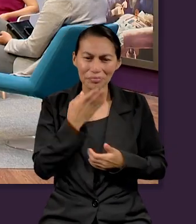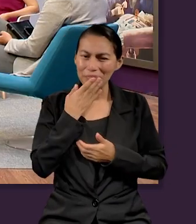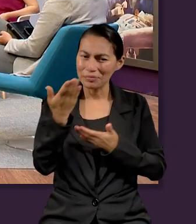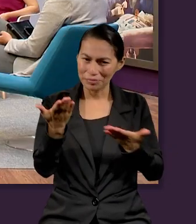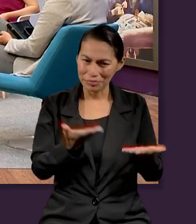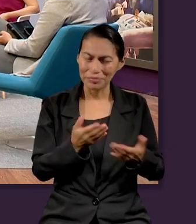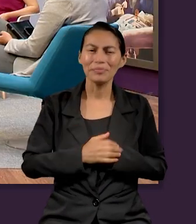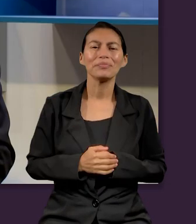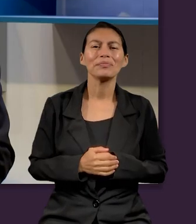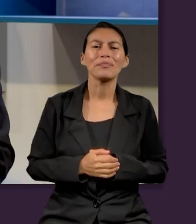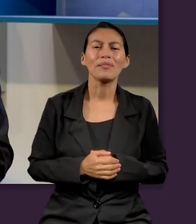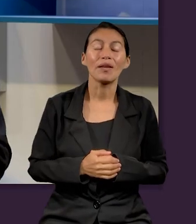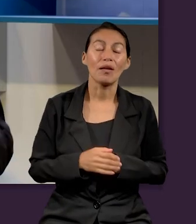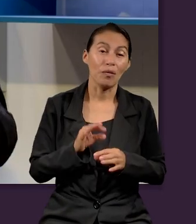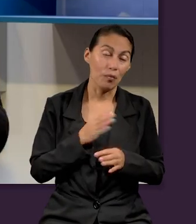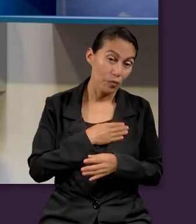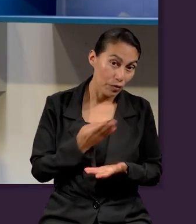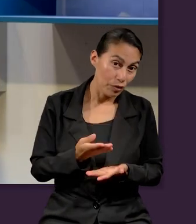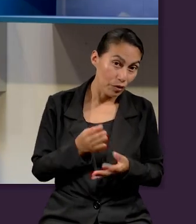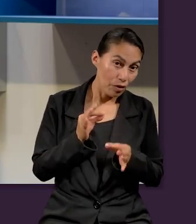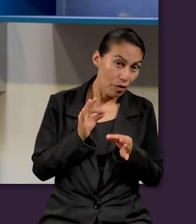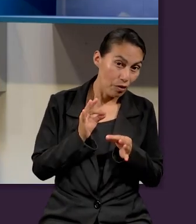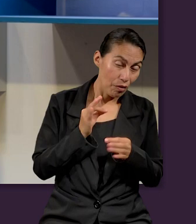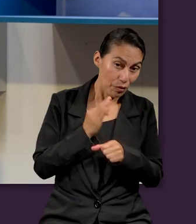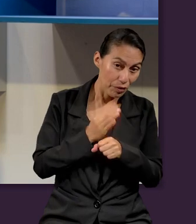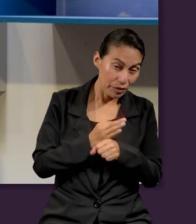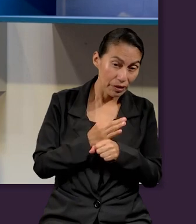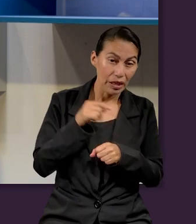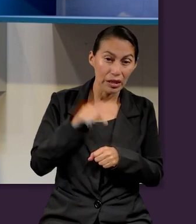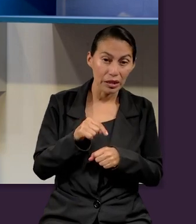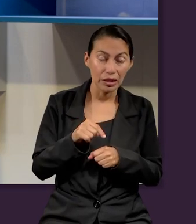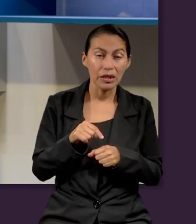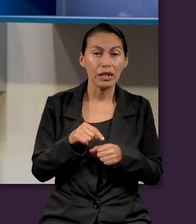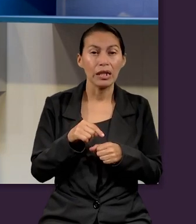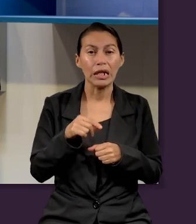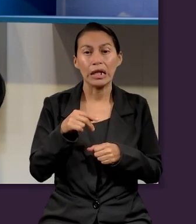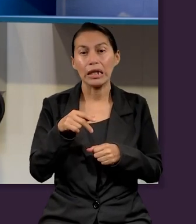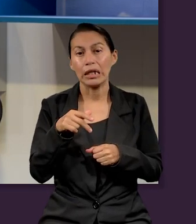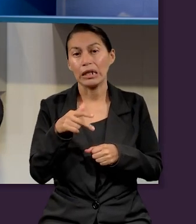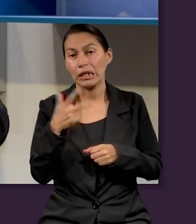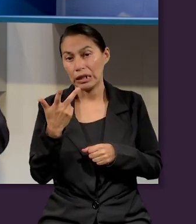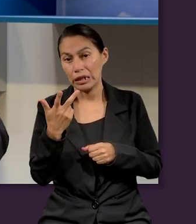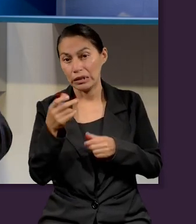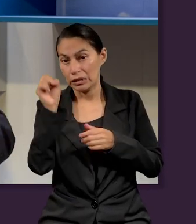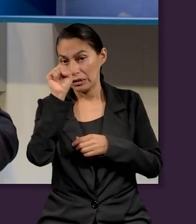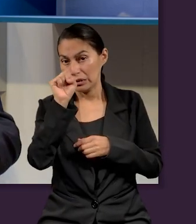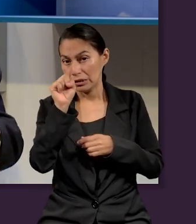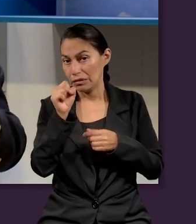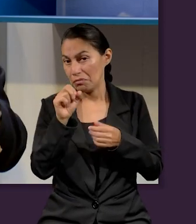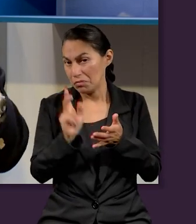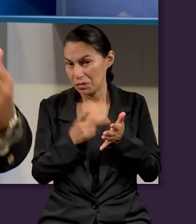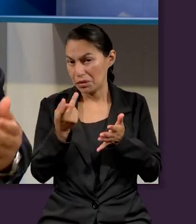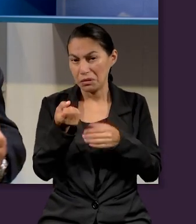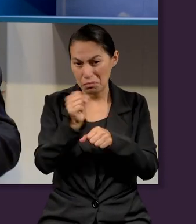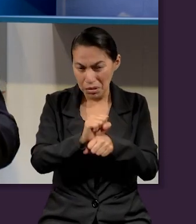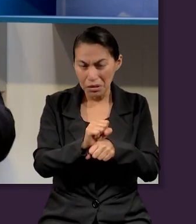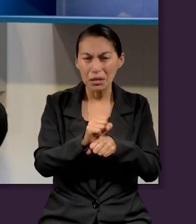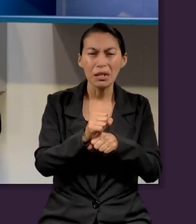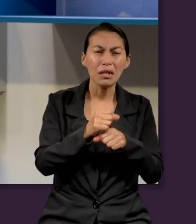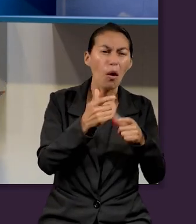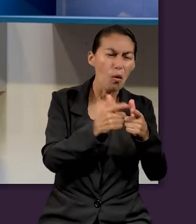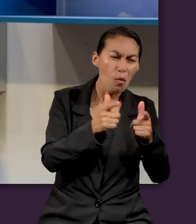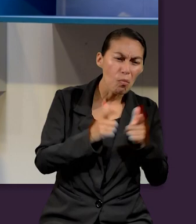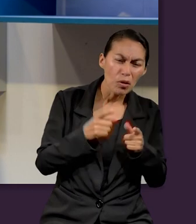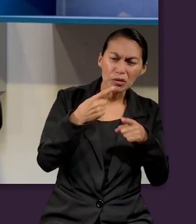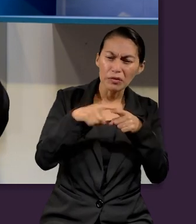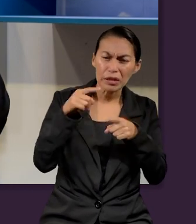bienvenidos nuevamente y vamos a aclarar un punto aquí. Durante este trimestre distintos clubes y